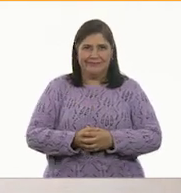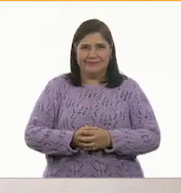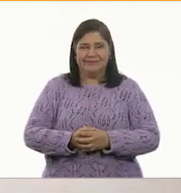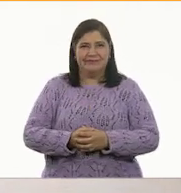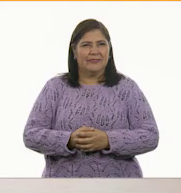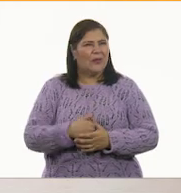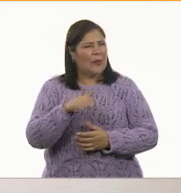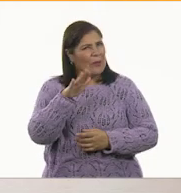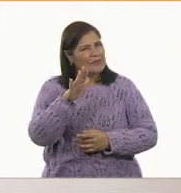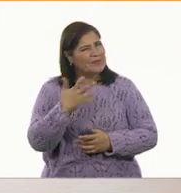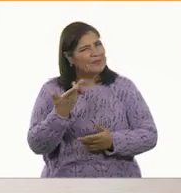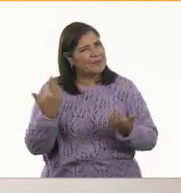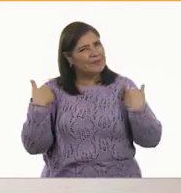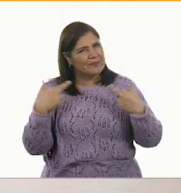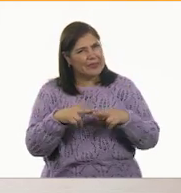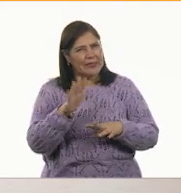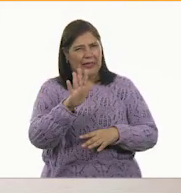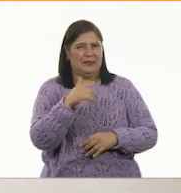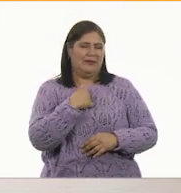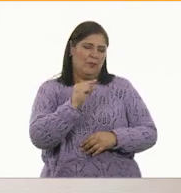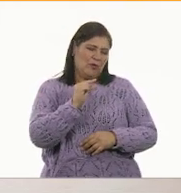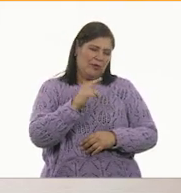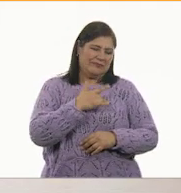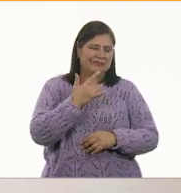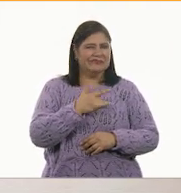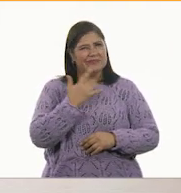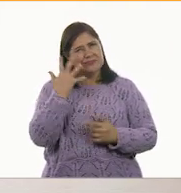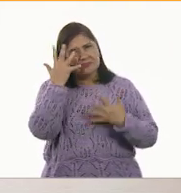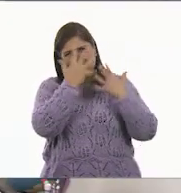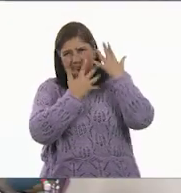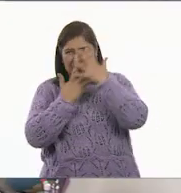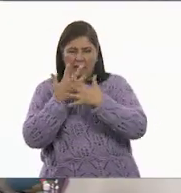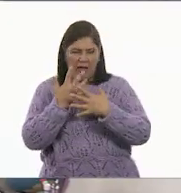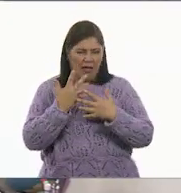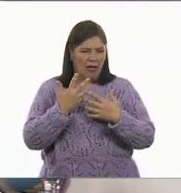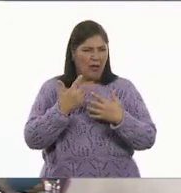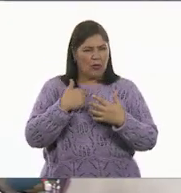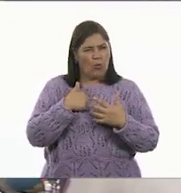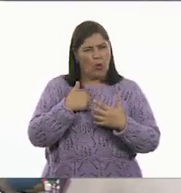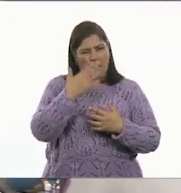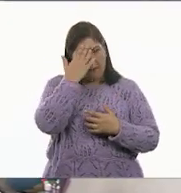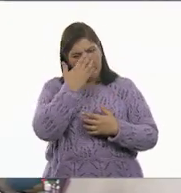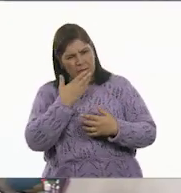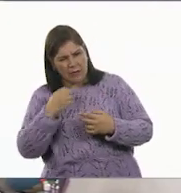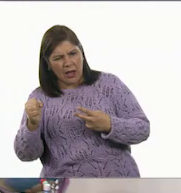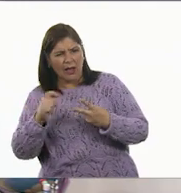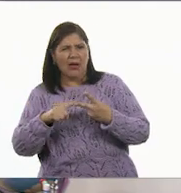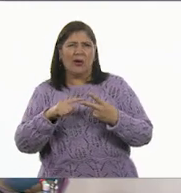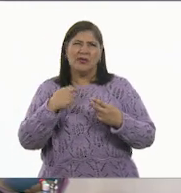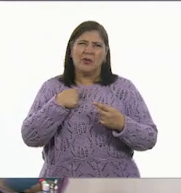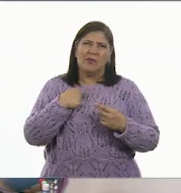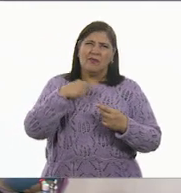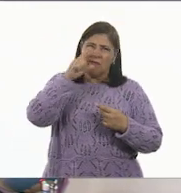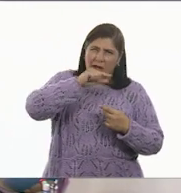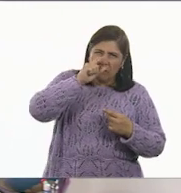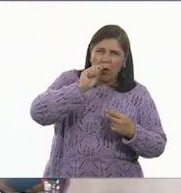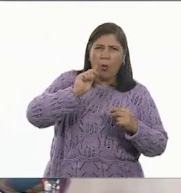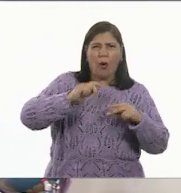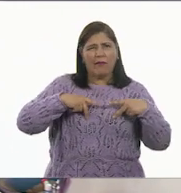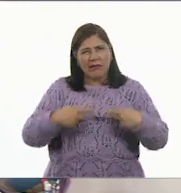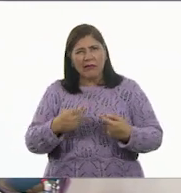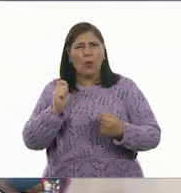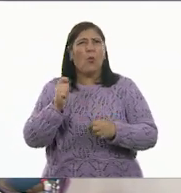Oiga, maestra, yo me siento aquí un poco confundido, porque las fortalezas, las debilidades, no estoy seguro si las que